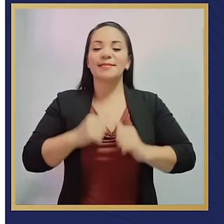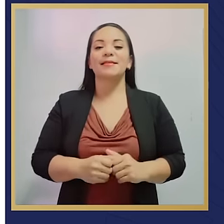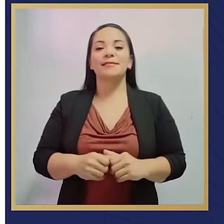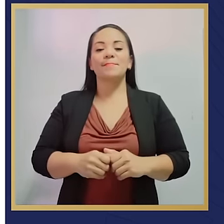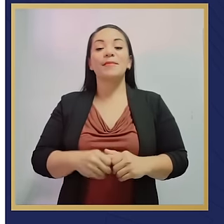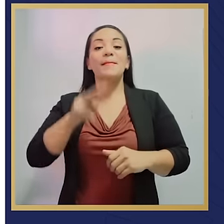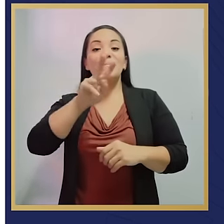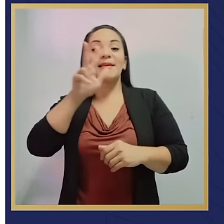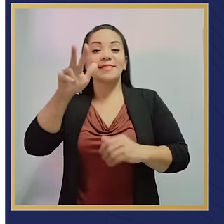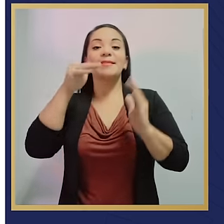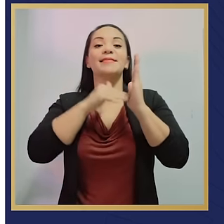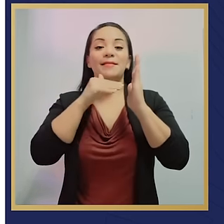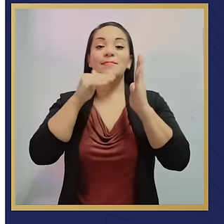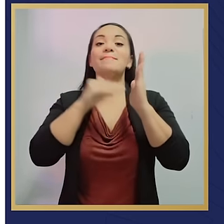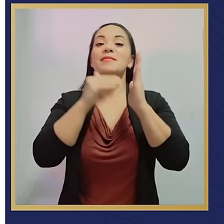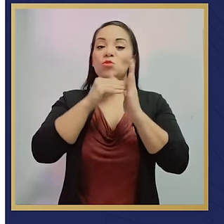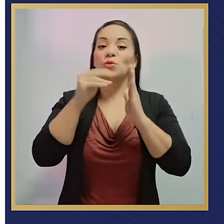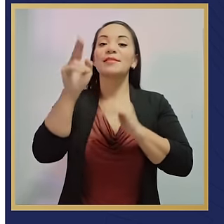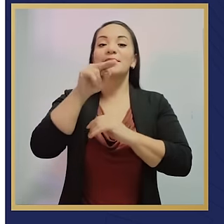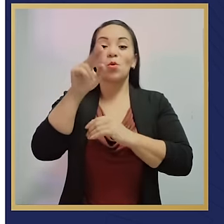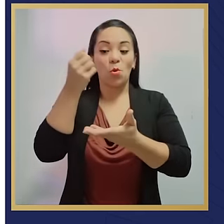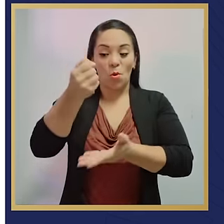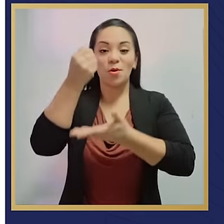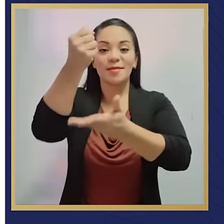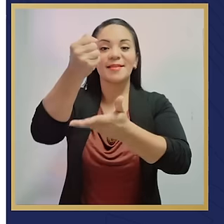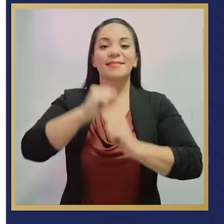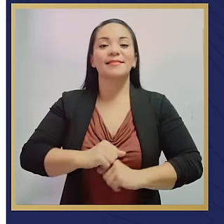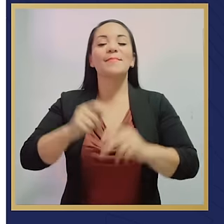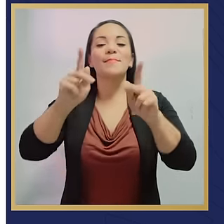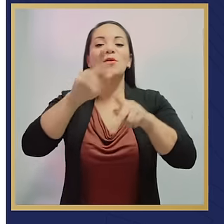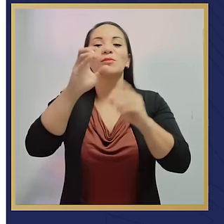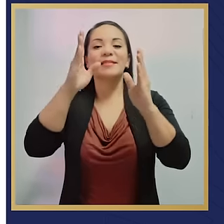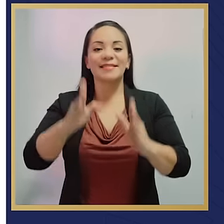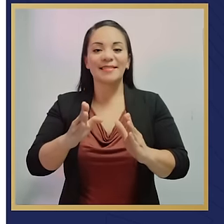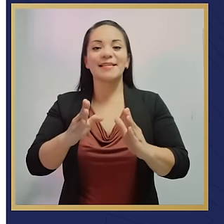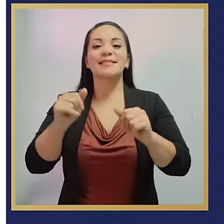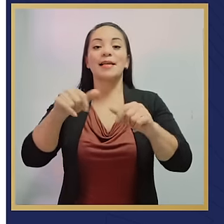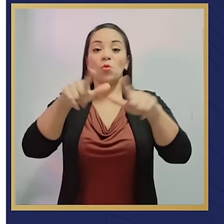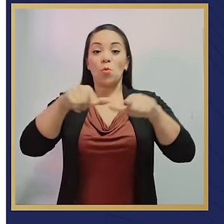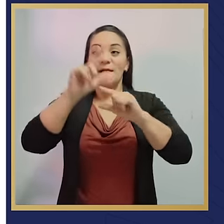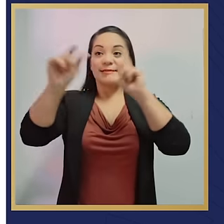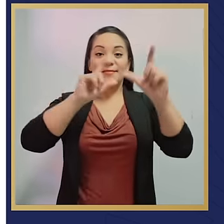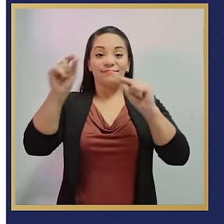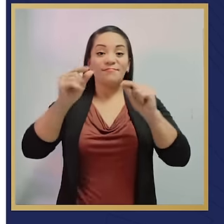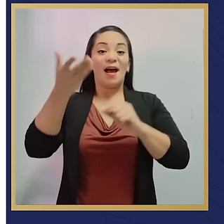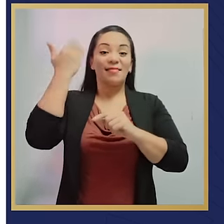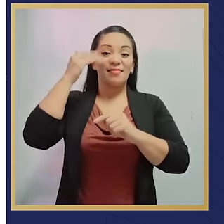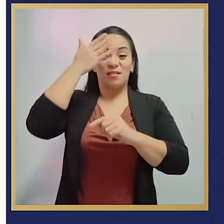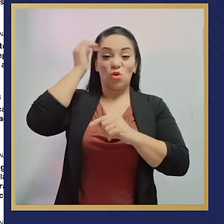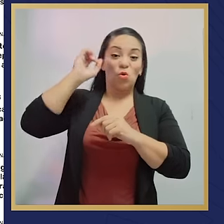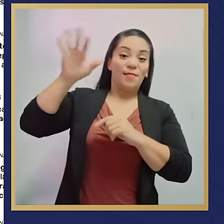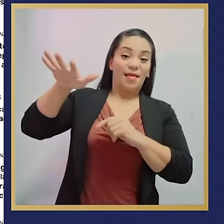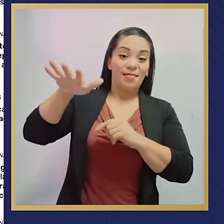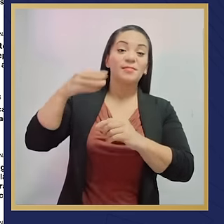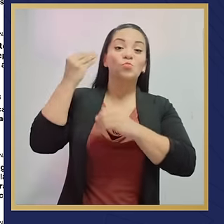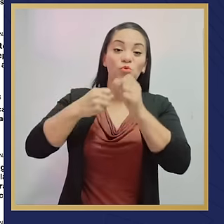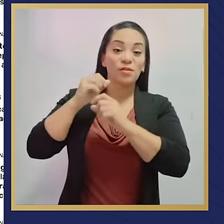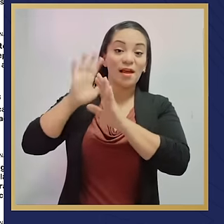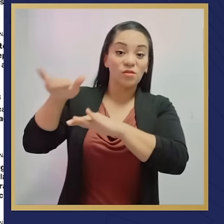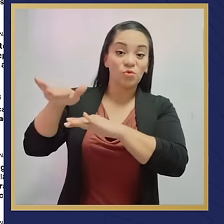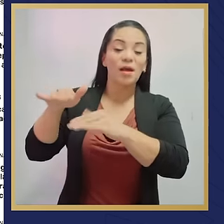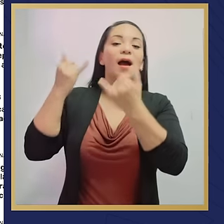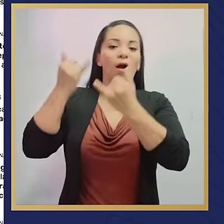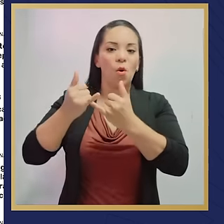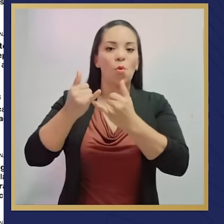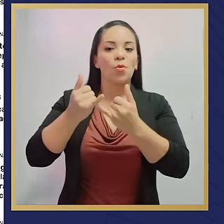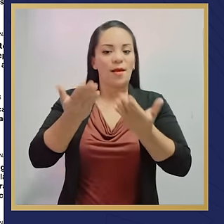Invertiremos 23 mil millones de colones para que costarricenses de regiones que estaban en el olvido desde hace